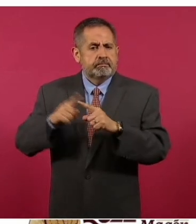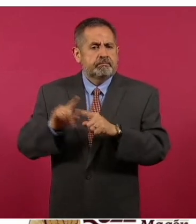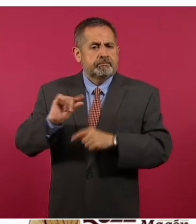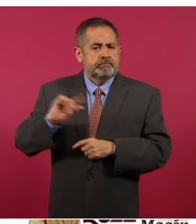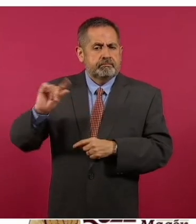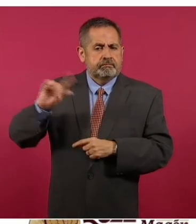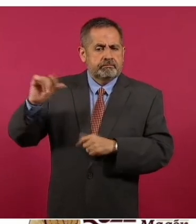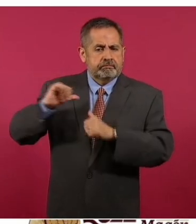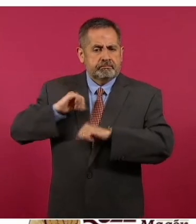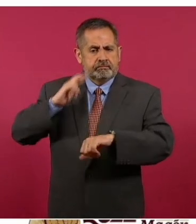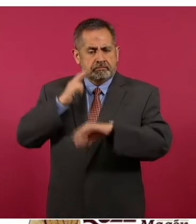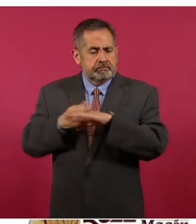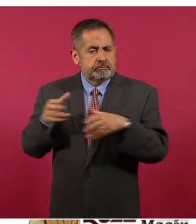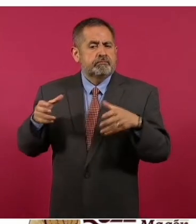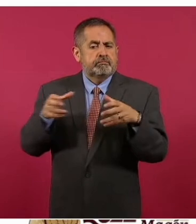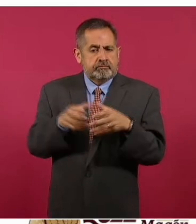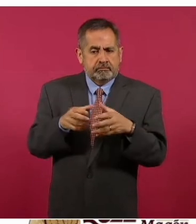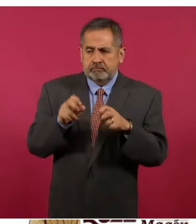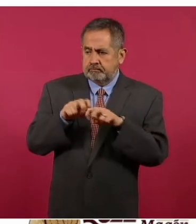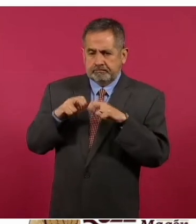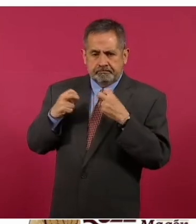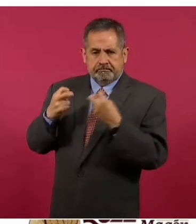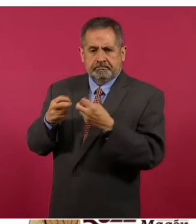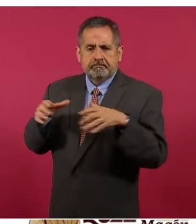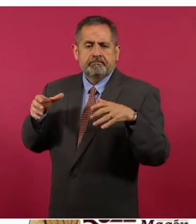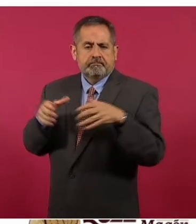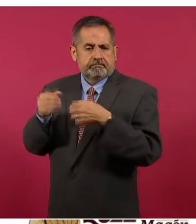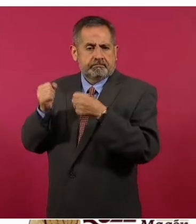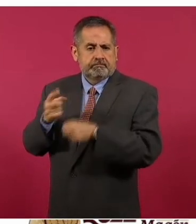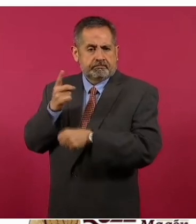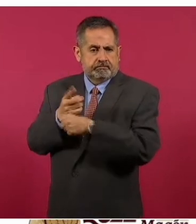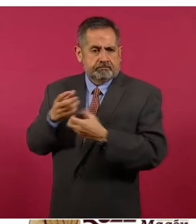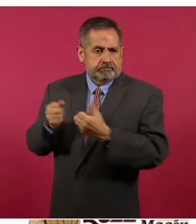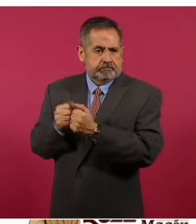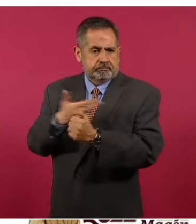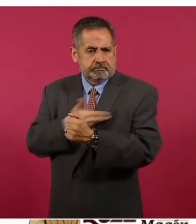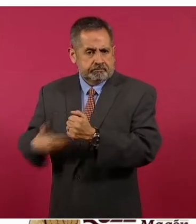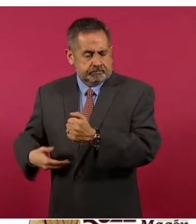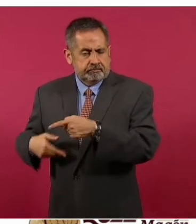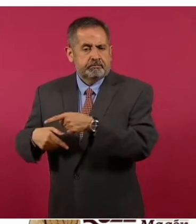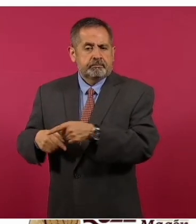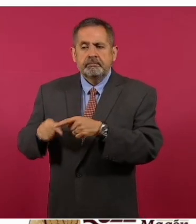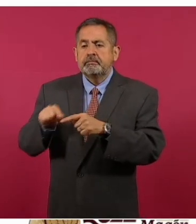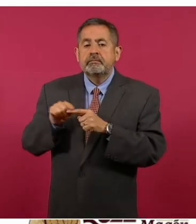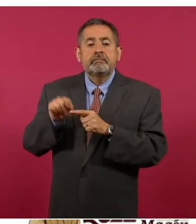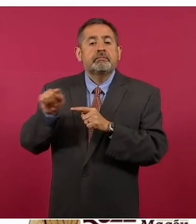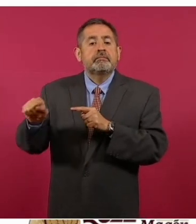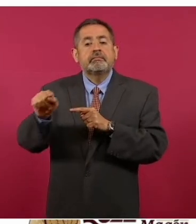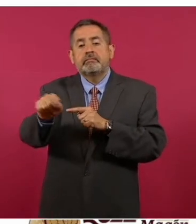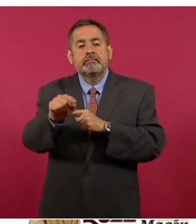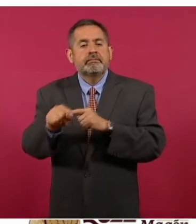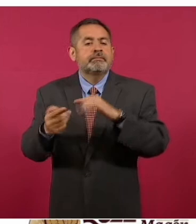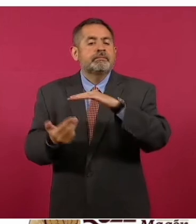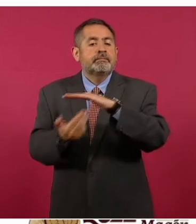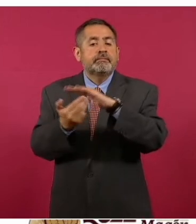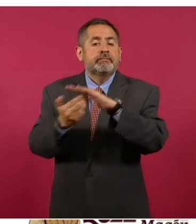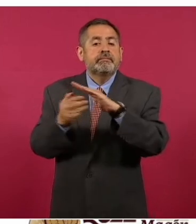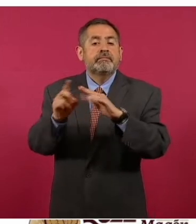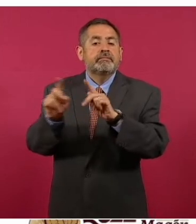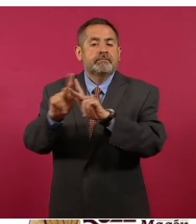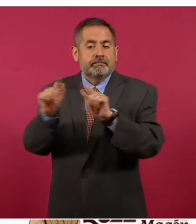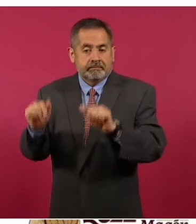del Gabinete de Seguridad, de los gabinetes, de las mesas de paz,